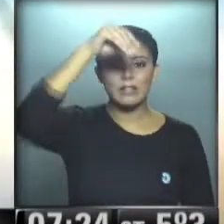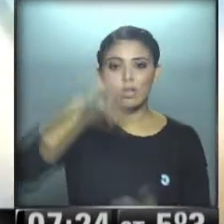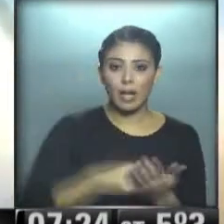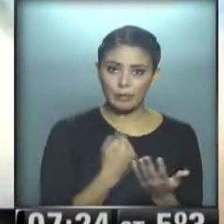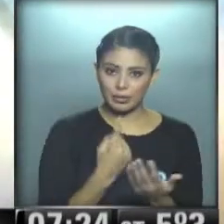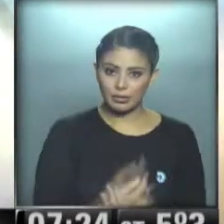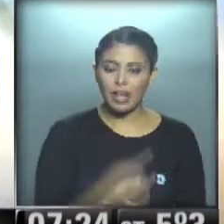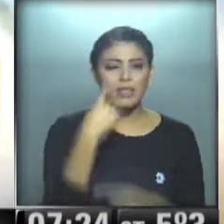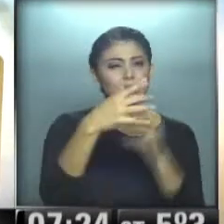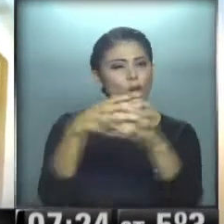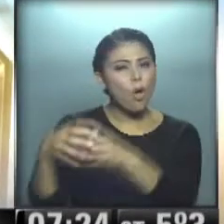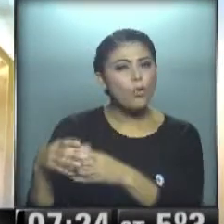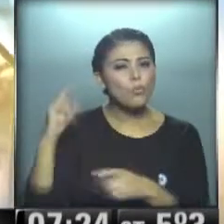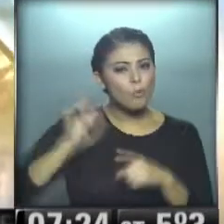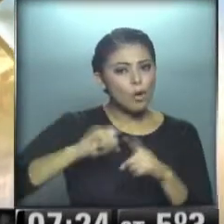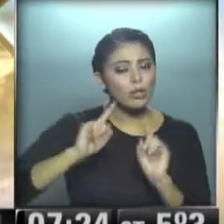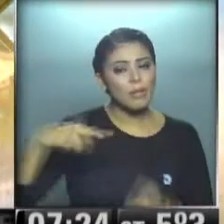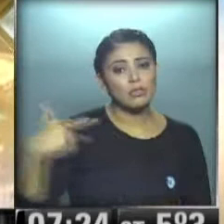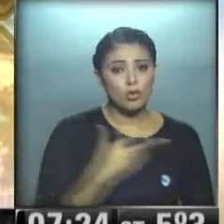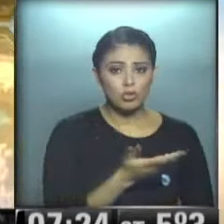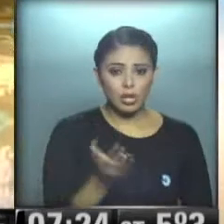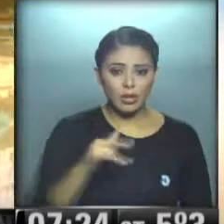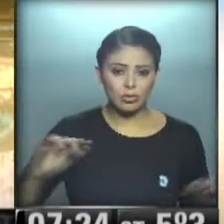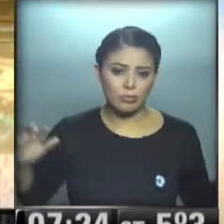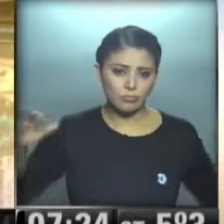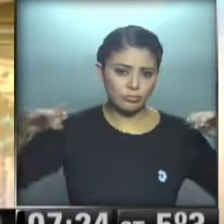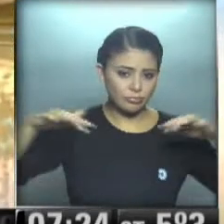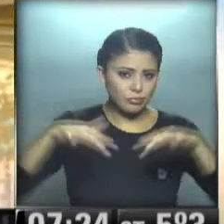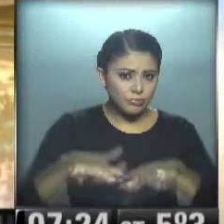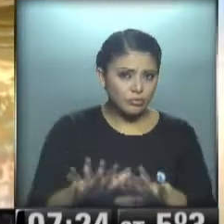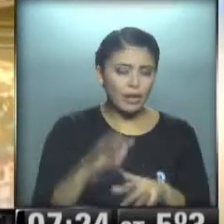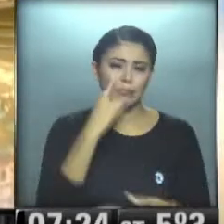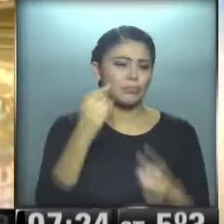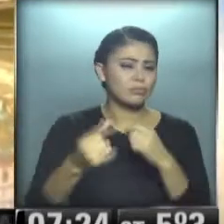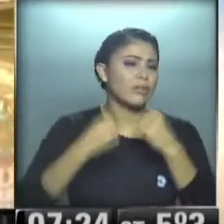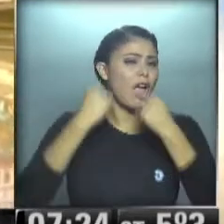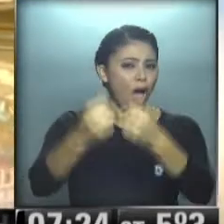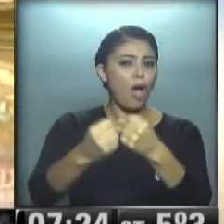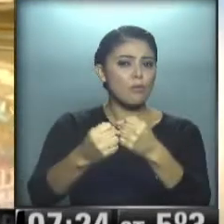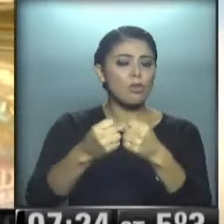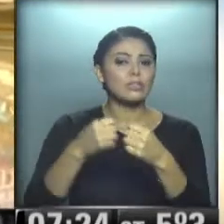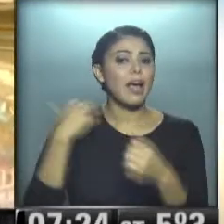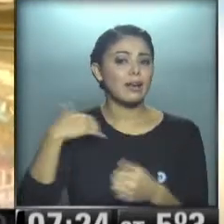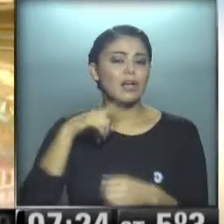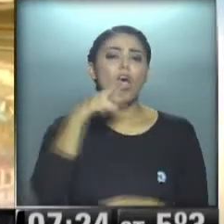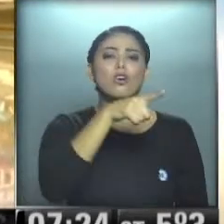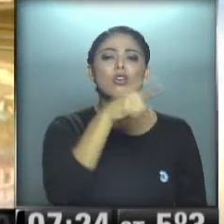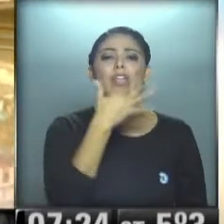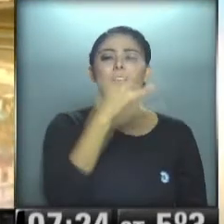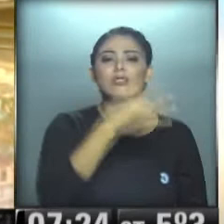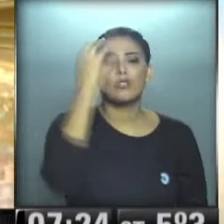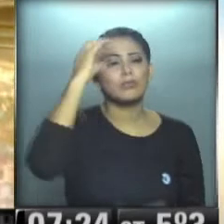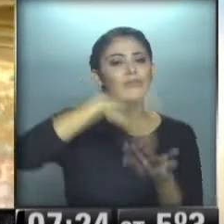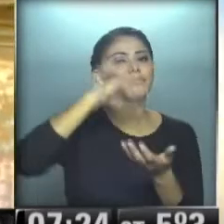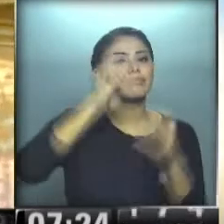Aires porque distintas organizaciones políticas y sociales se reunirán allí para manifestar su apoyo al país y repudiar el fallo de la Corte